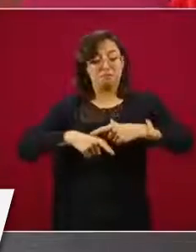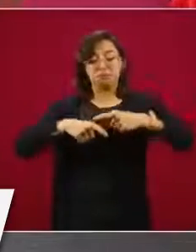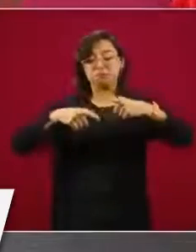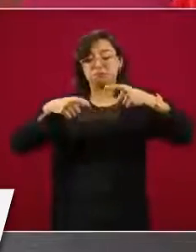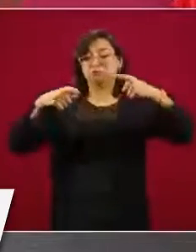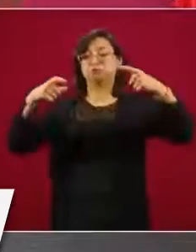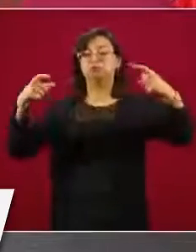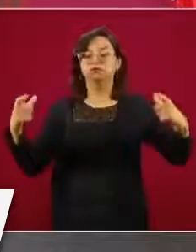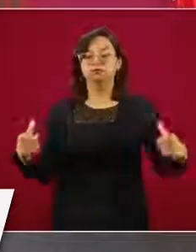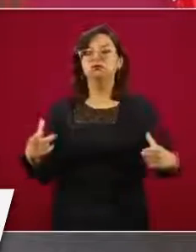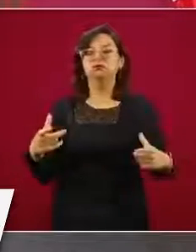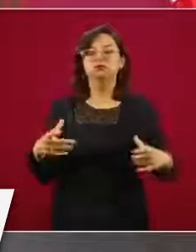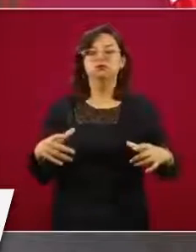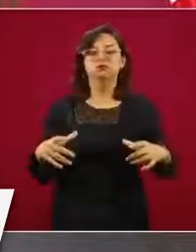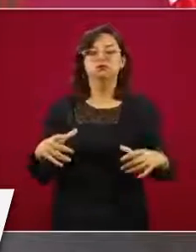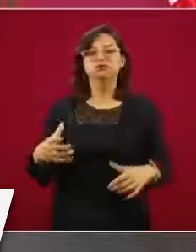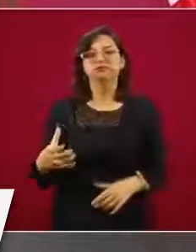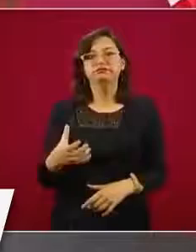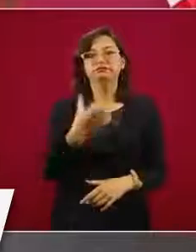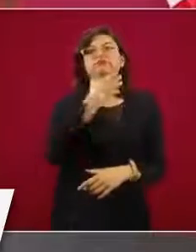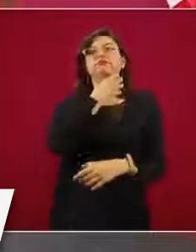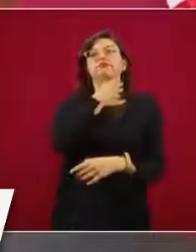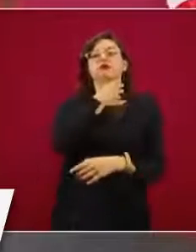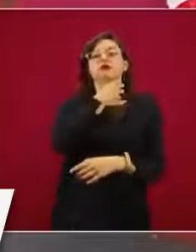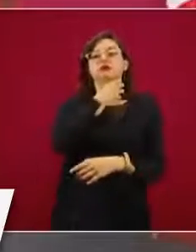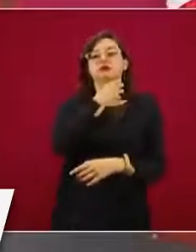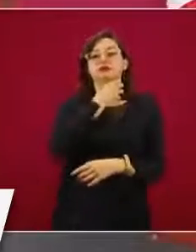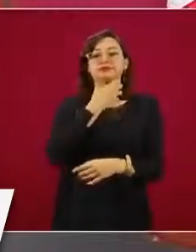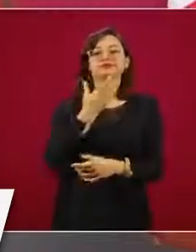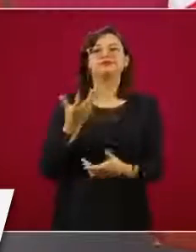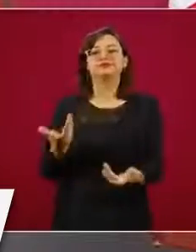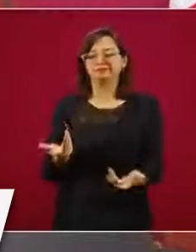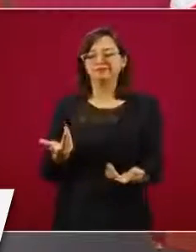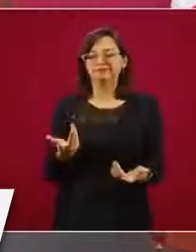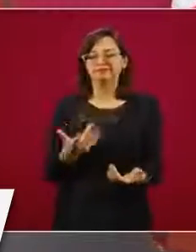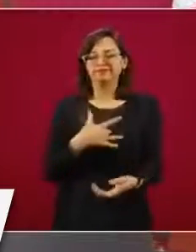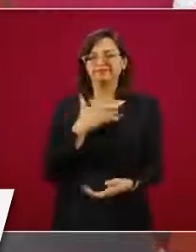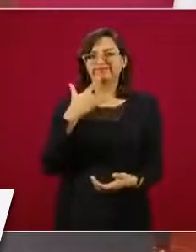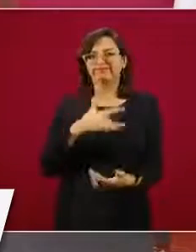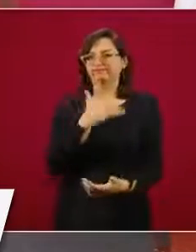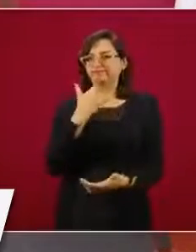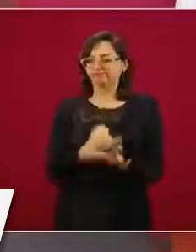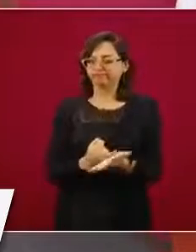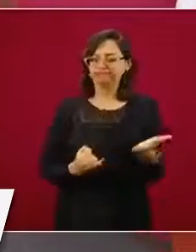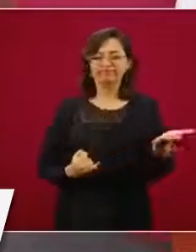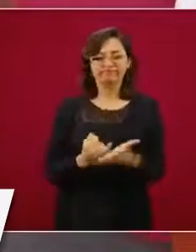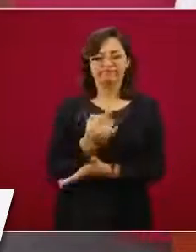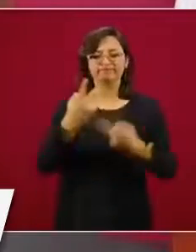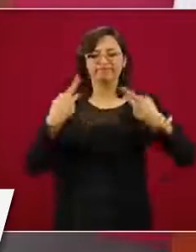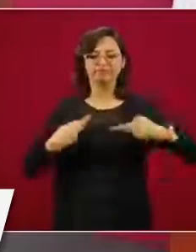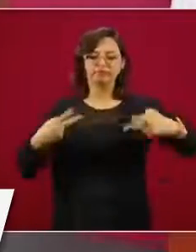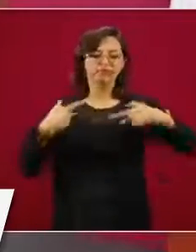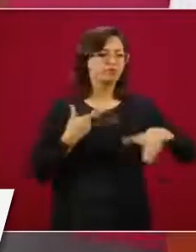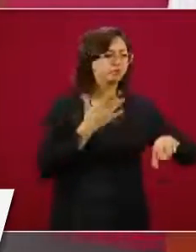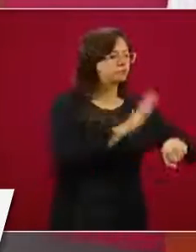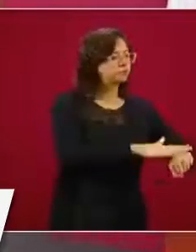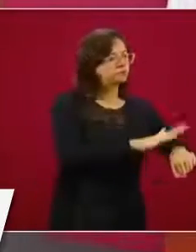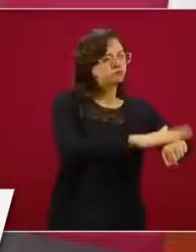se le empezó a llamar a la gente, no